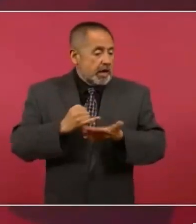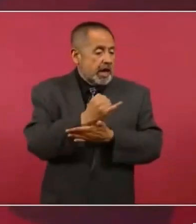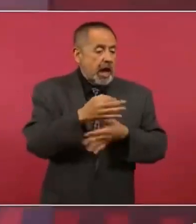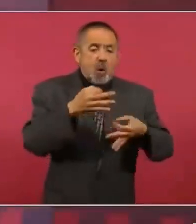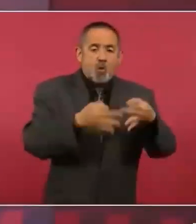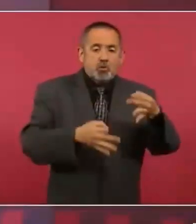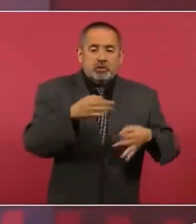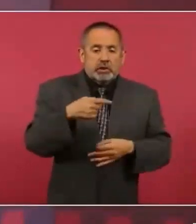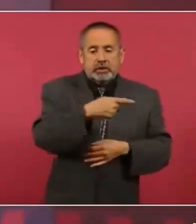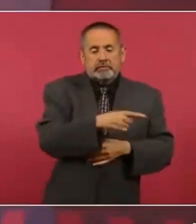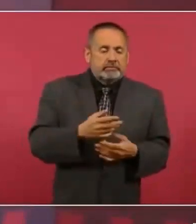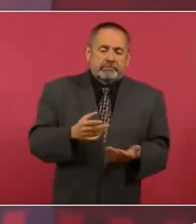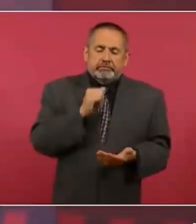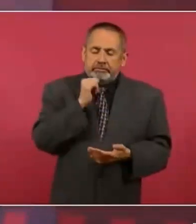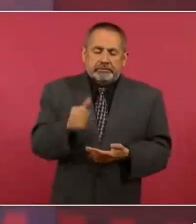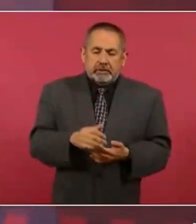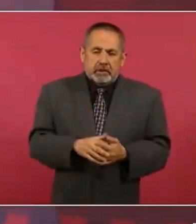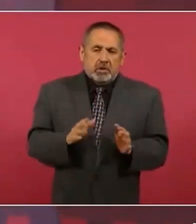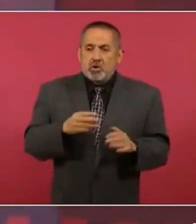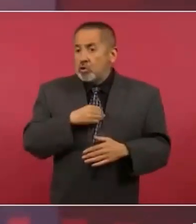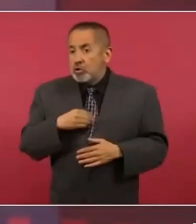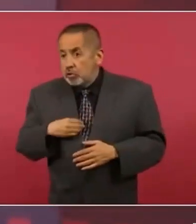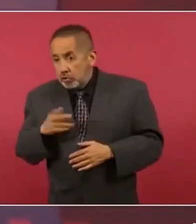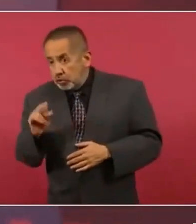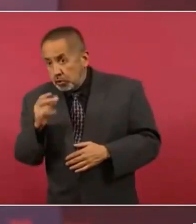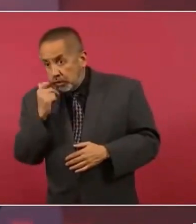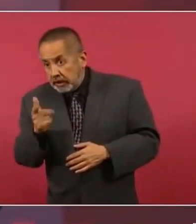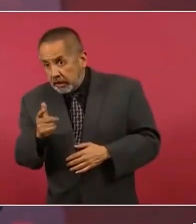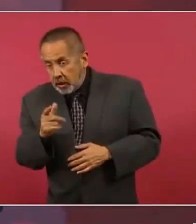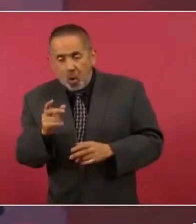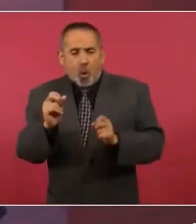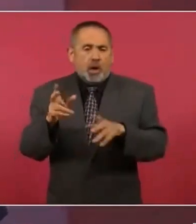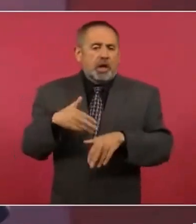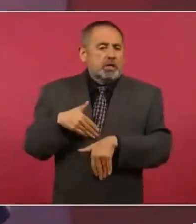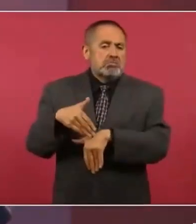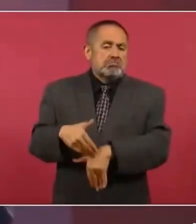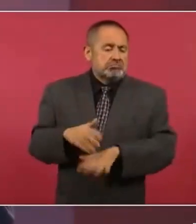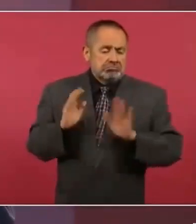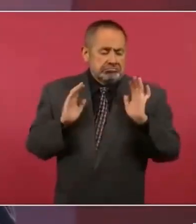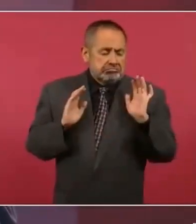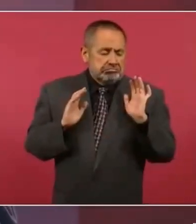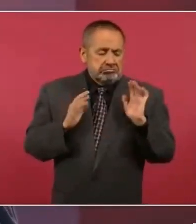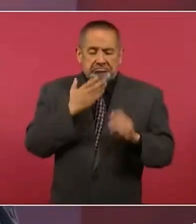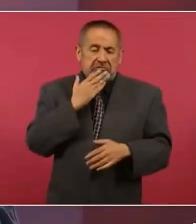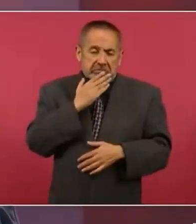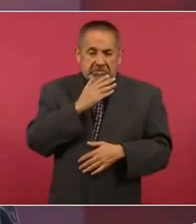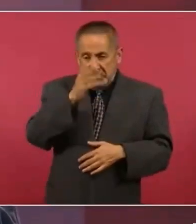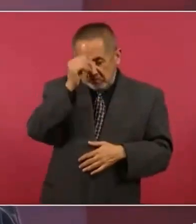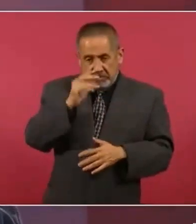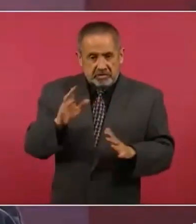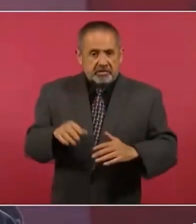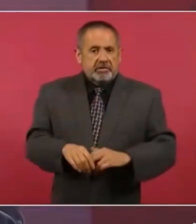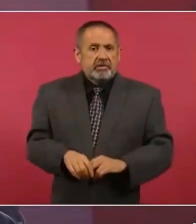estamos cumpliendo ese compromiso que hicimos.